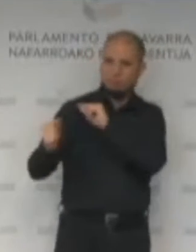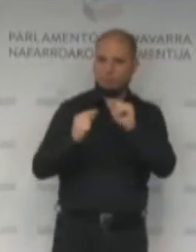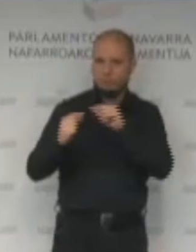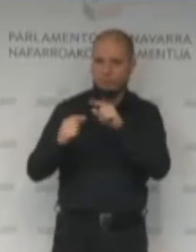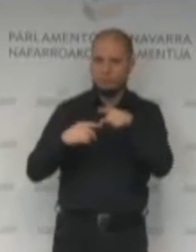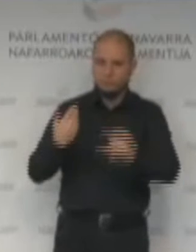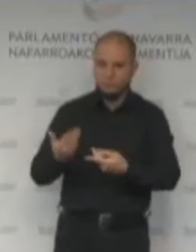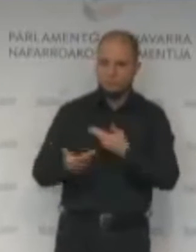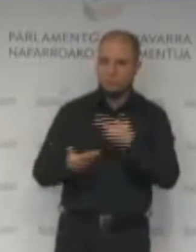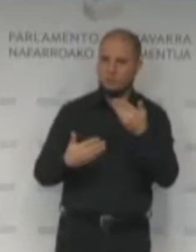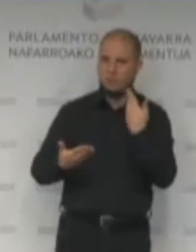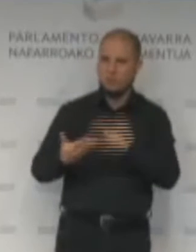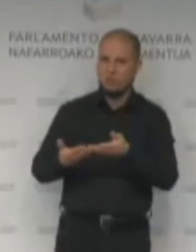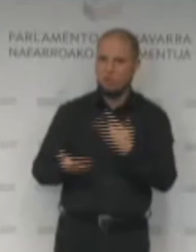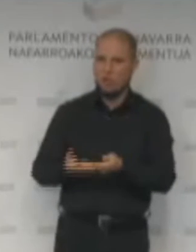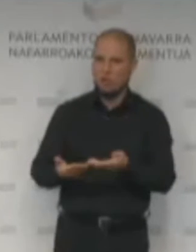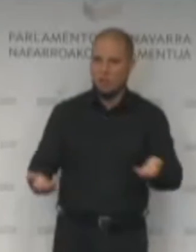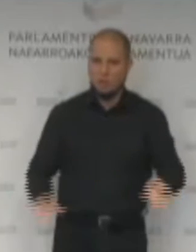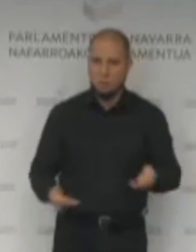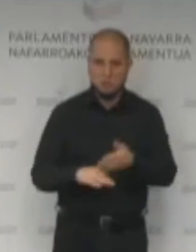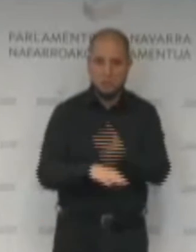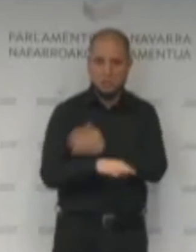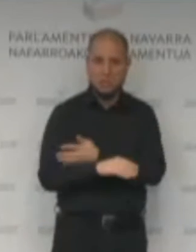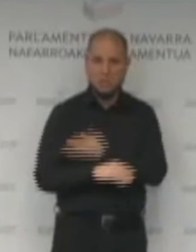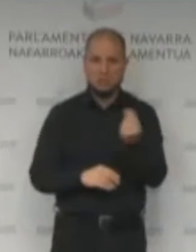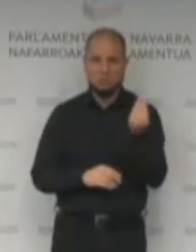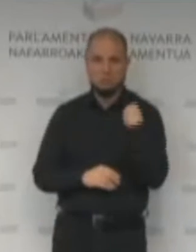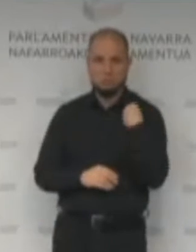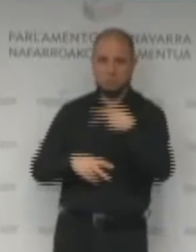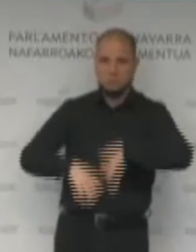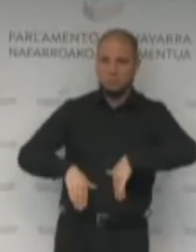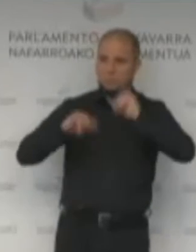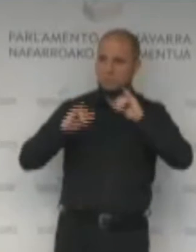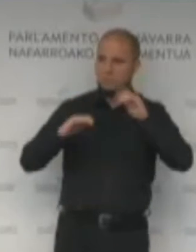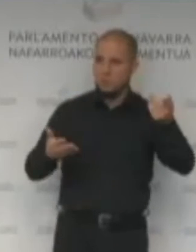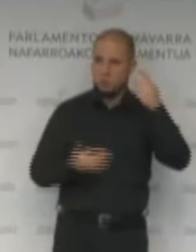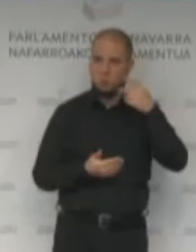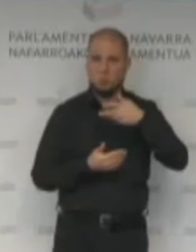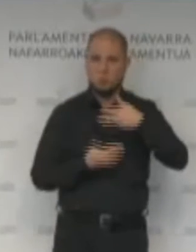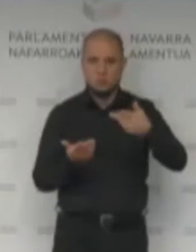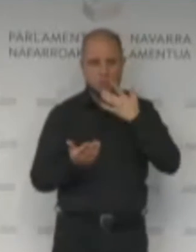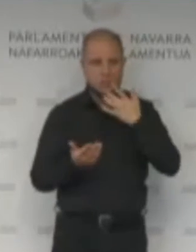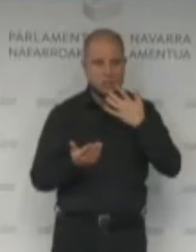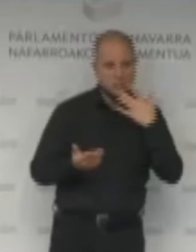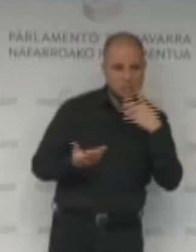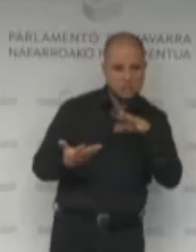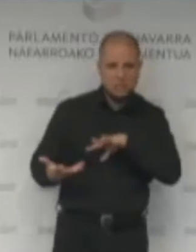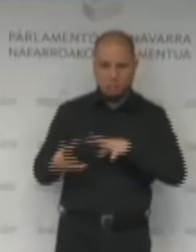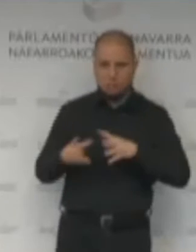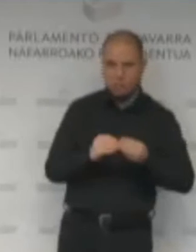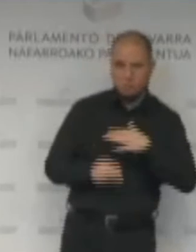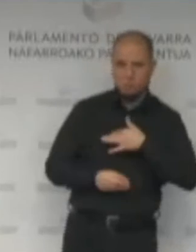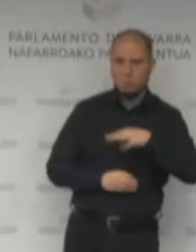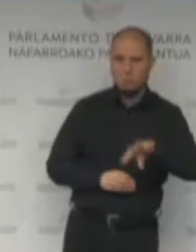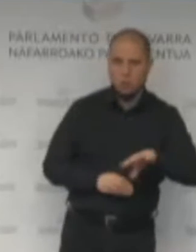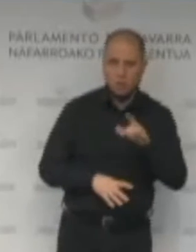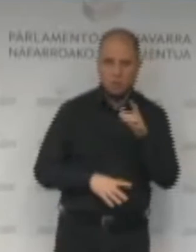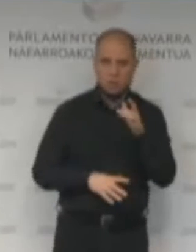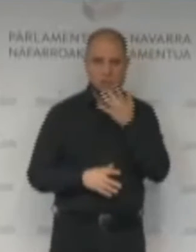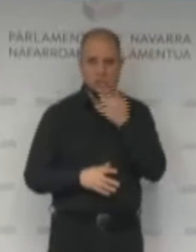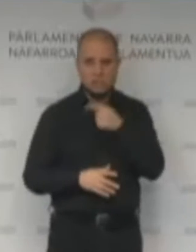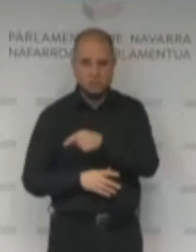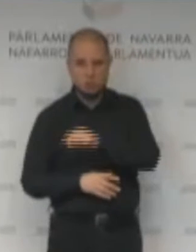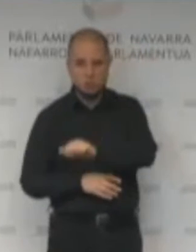que sin consulta previa, sin saber si hay encaje o no, o el efecto que puede tener, o si el hecho de aprobar